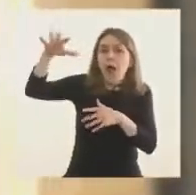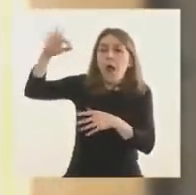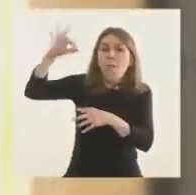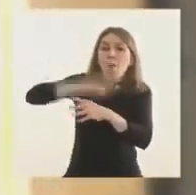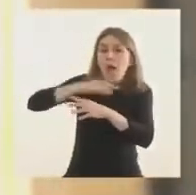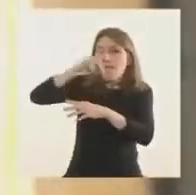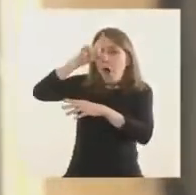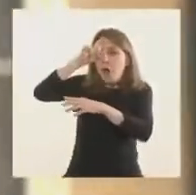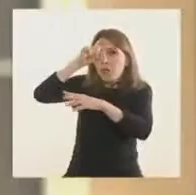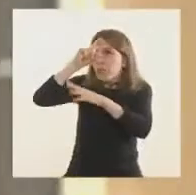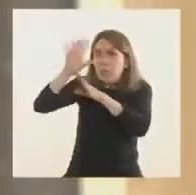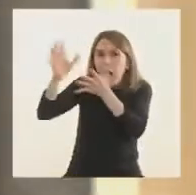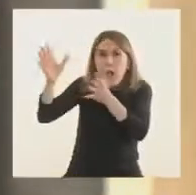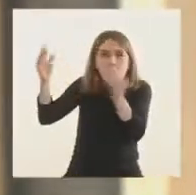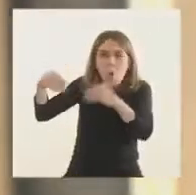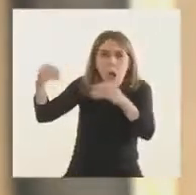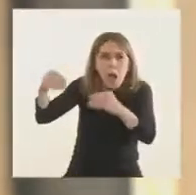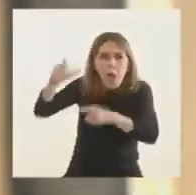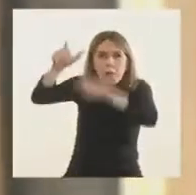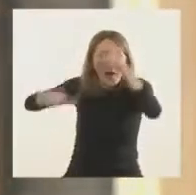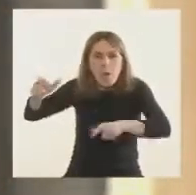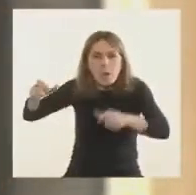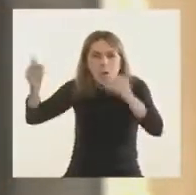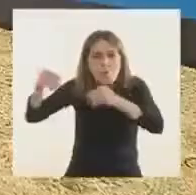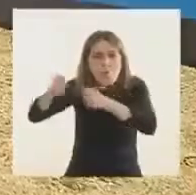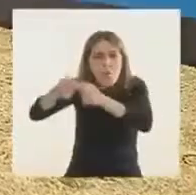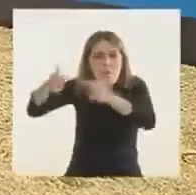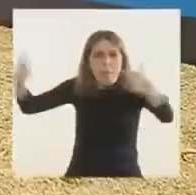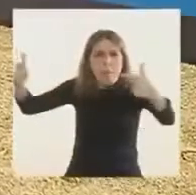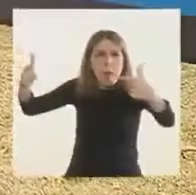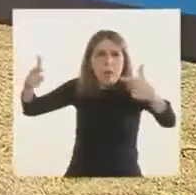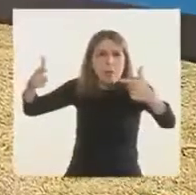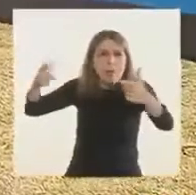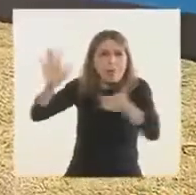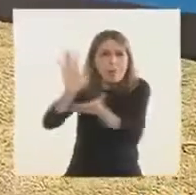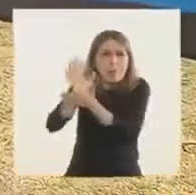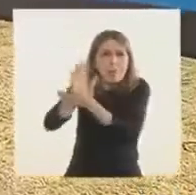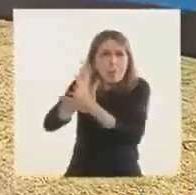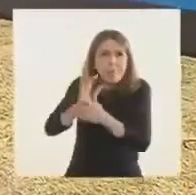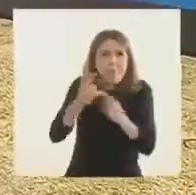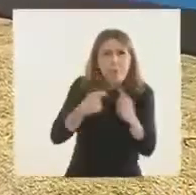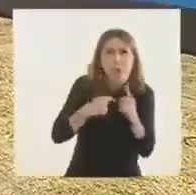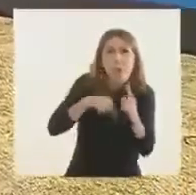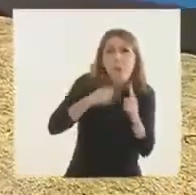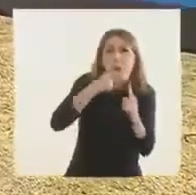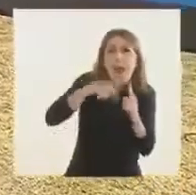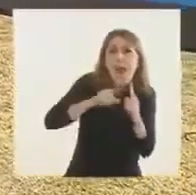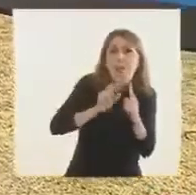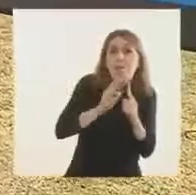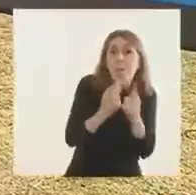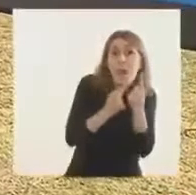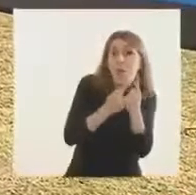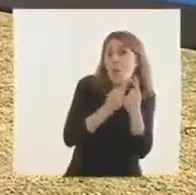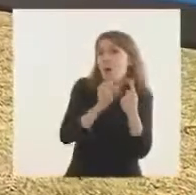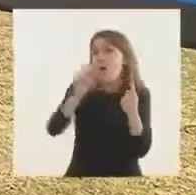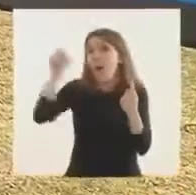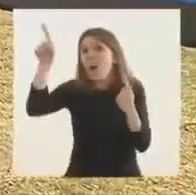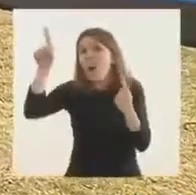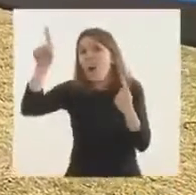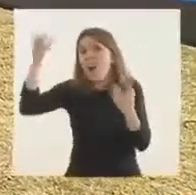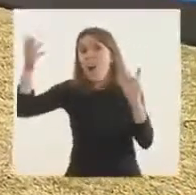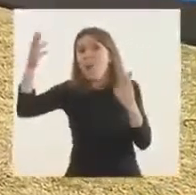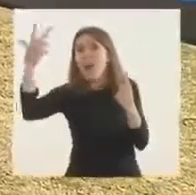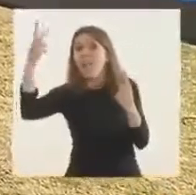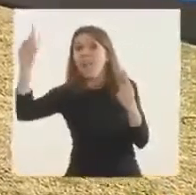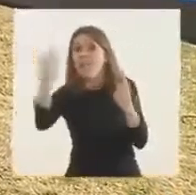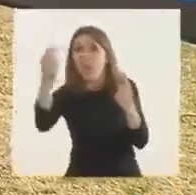sorprendió la pandemia sin tener la adecuada cantidad de hospitales, de